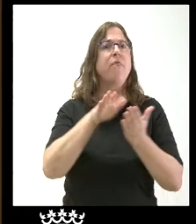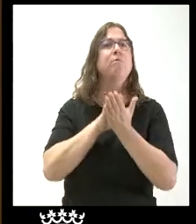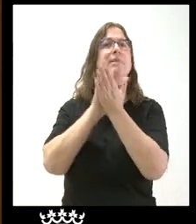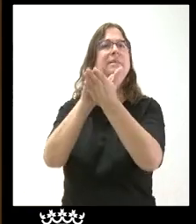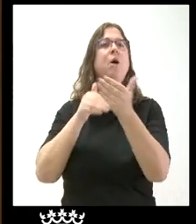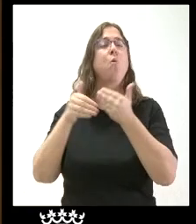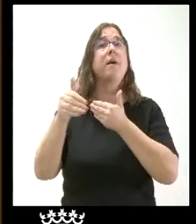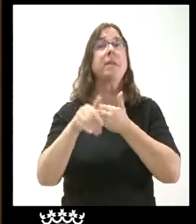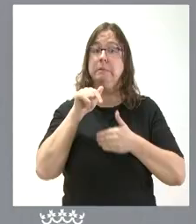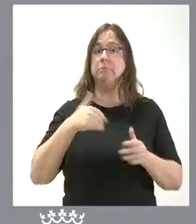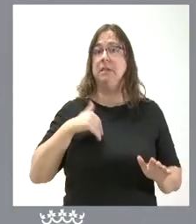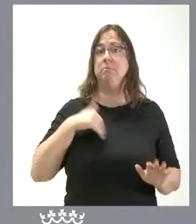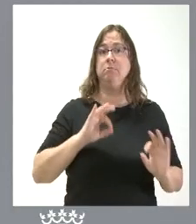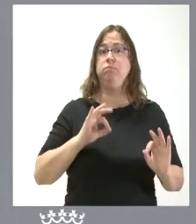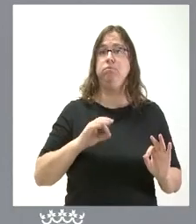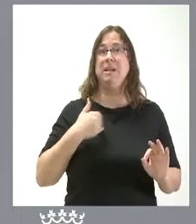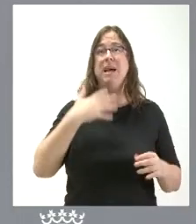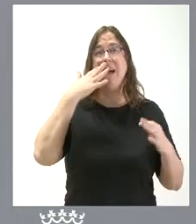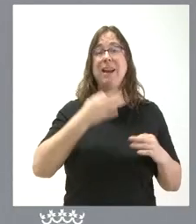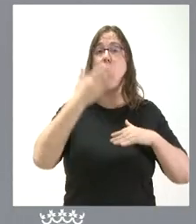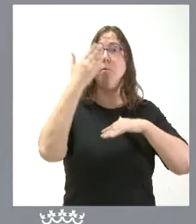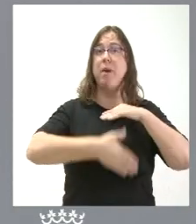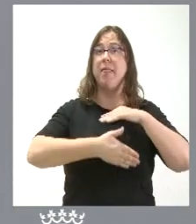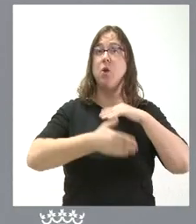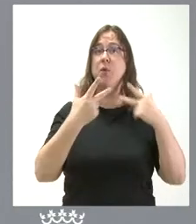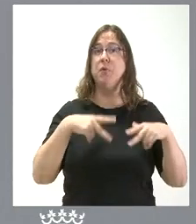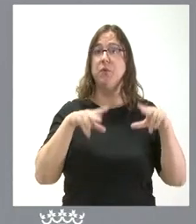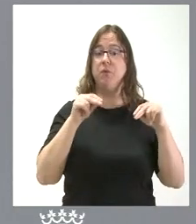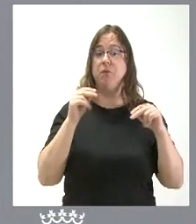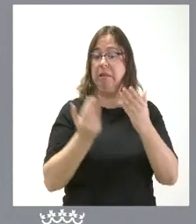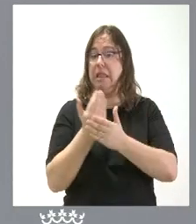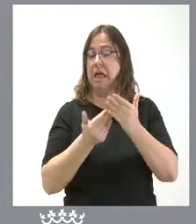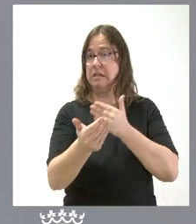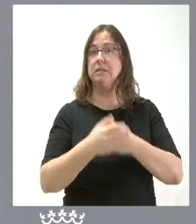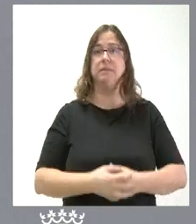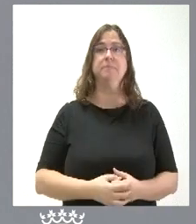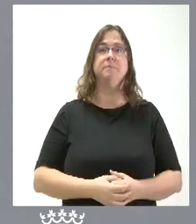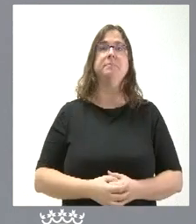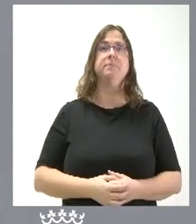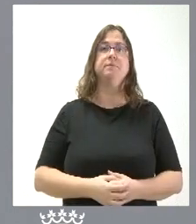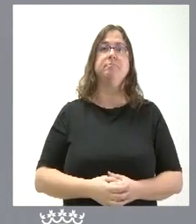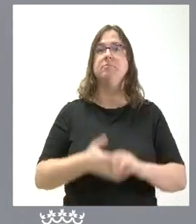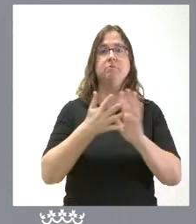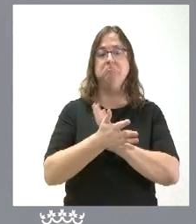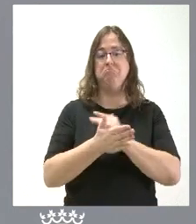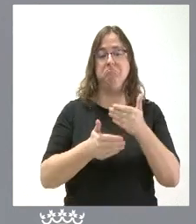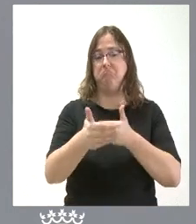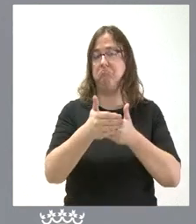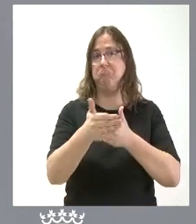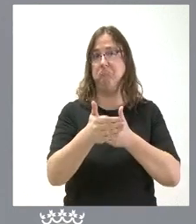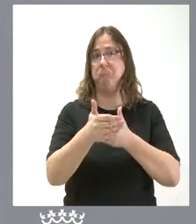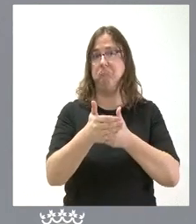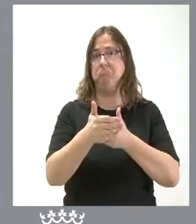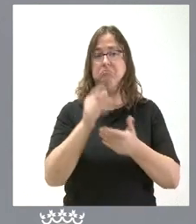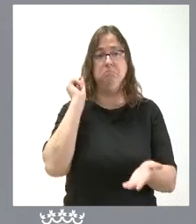presentar exactamente pues inmediatamente porque creo que el plazo finaliza estos próximos días y por tanto lo presentaremos con